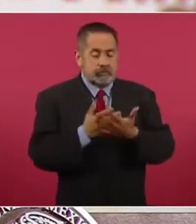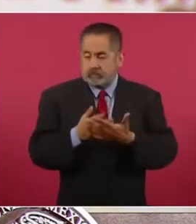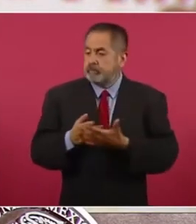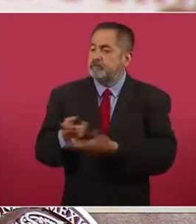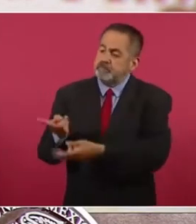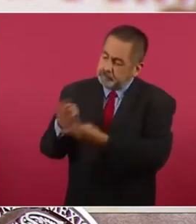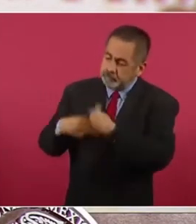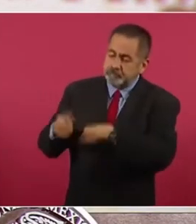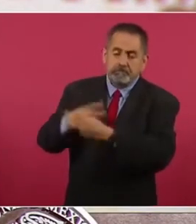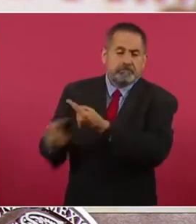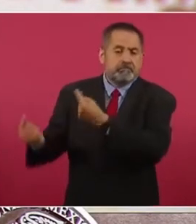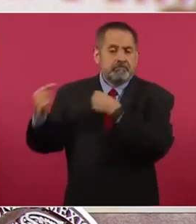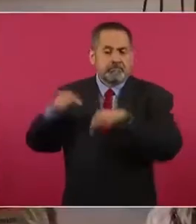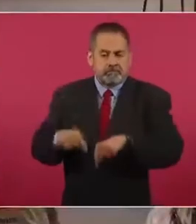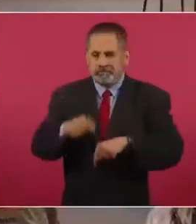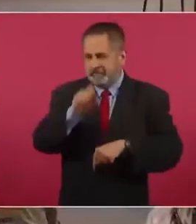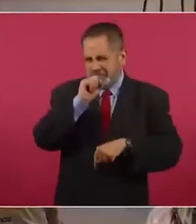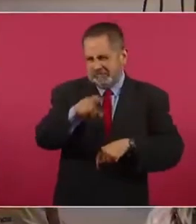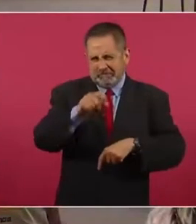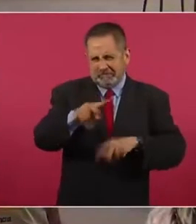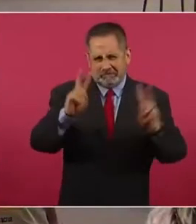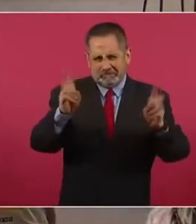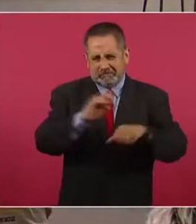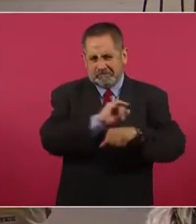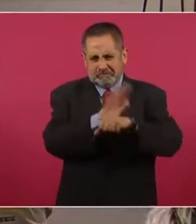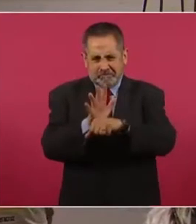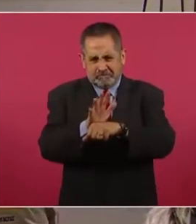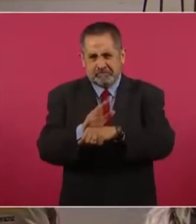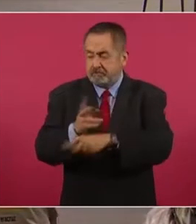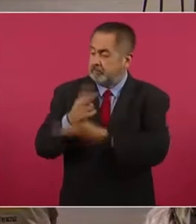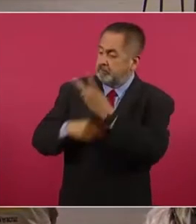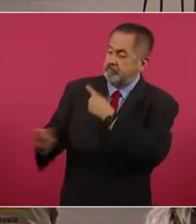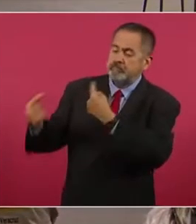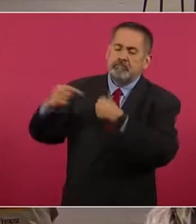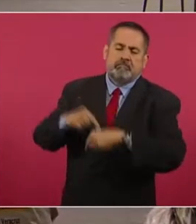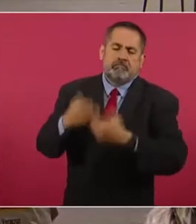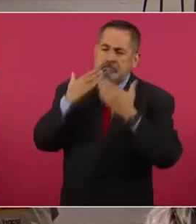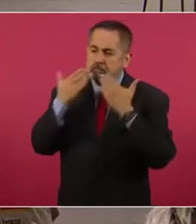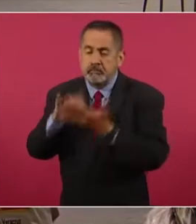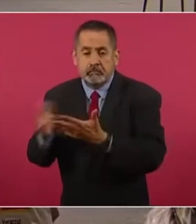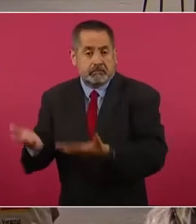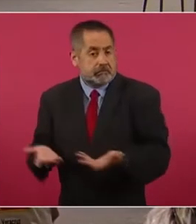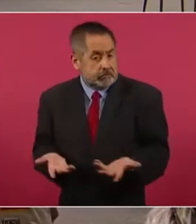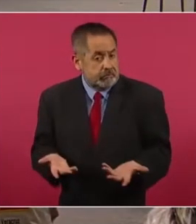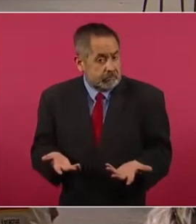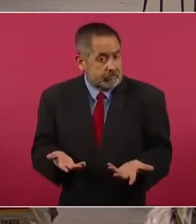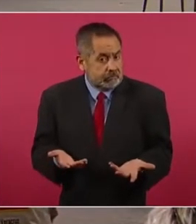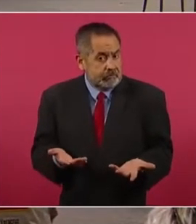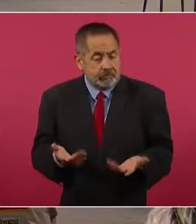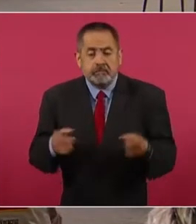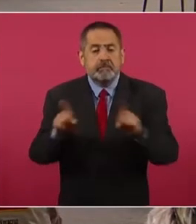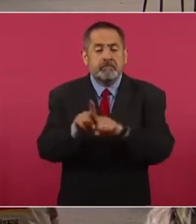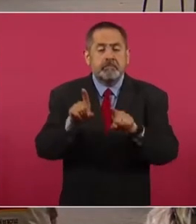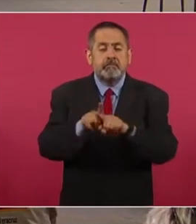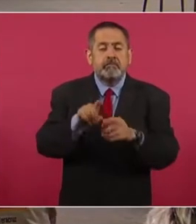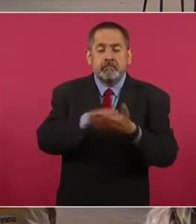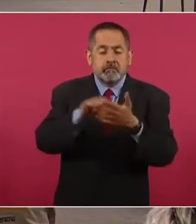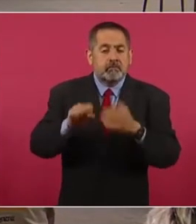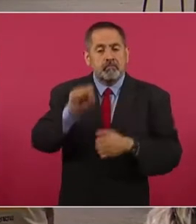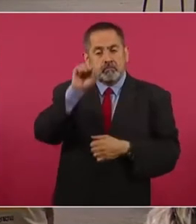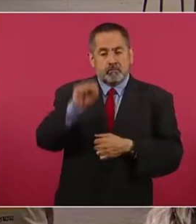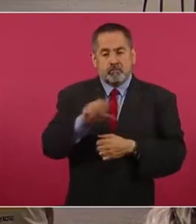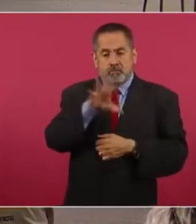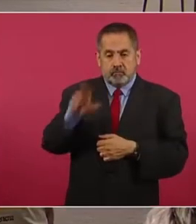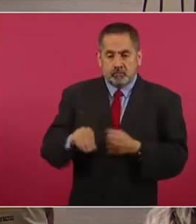servicios de salud por la pandemia de COVID-19. Lo mismo han hecho otros gobiernos como el de Sudáfrica